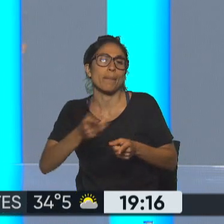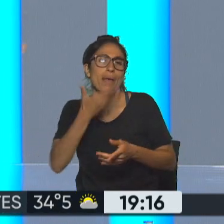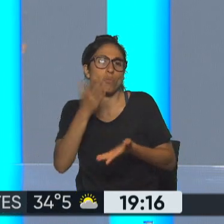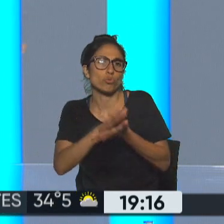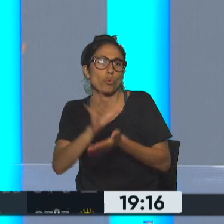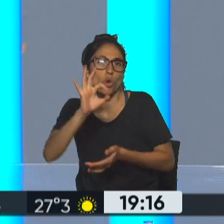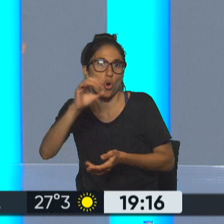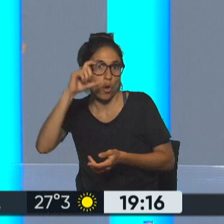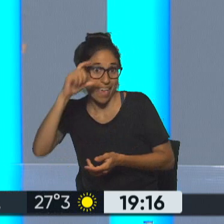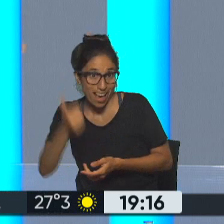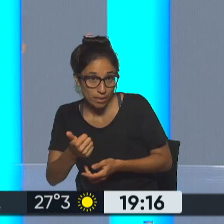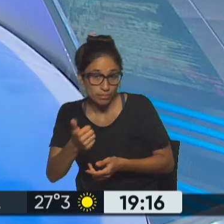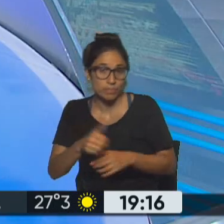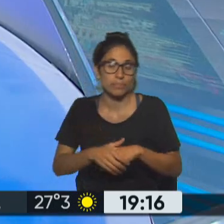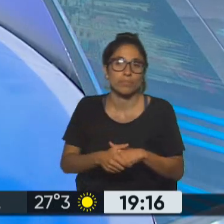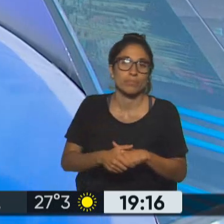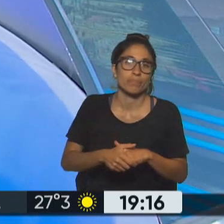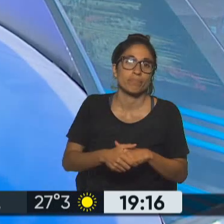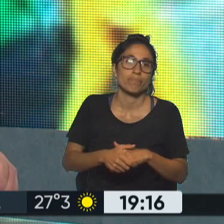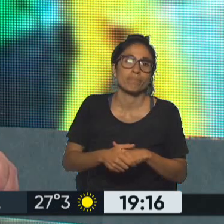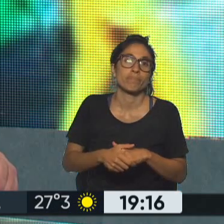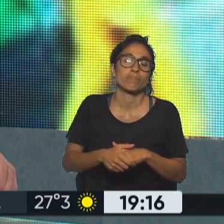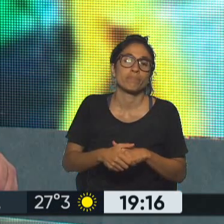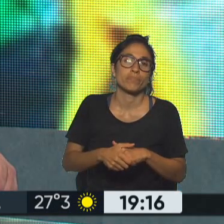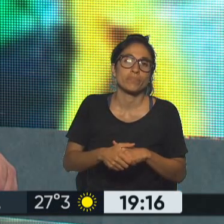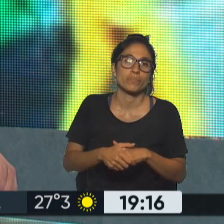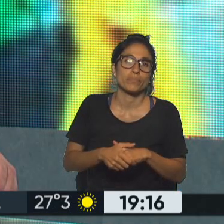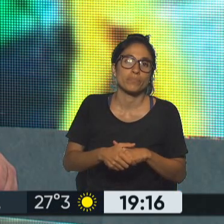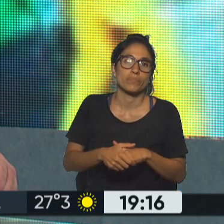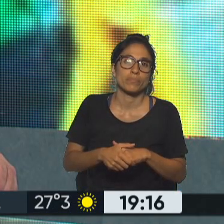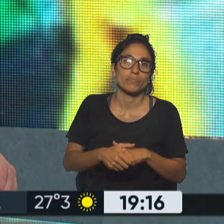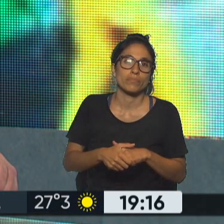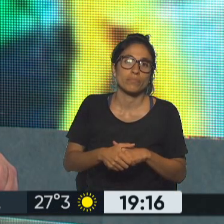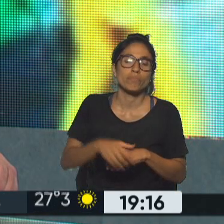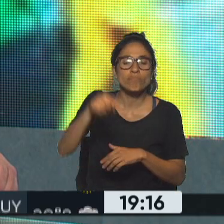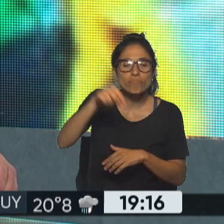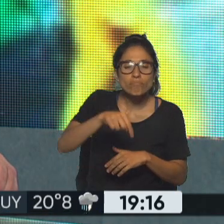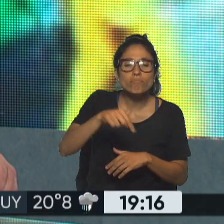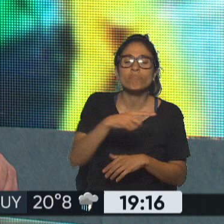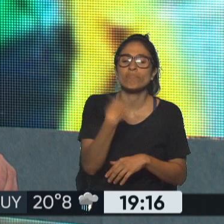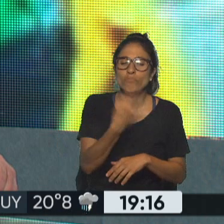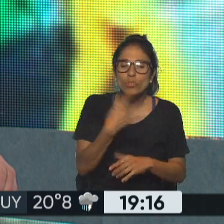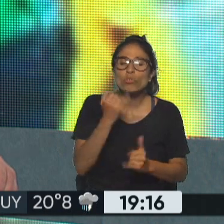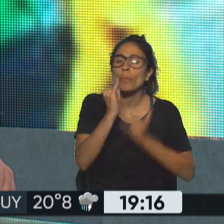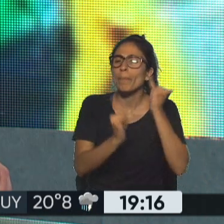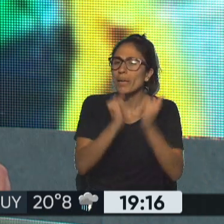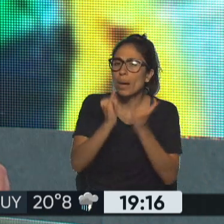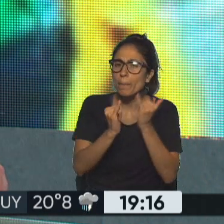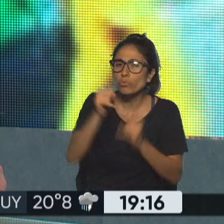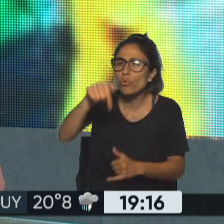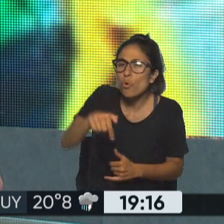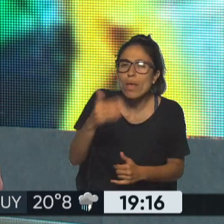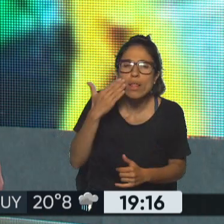que quedó muy en la mira después del golpe de Estado en Bolivia vamos explicarle a nuestra audiencia qué fue lo que pasó hoy cuál era la intentona cuál era la